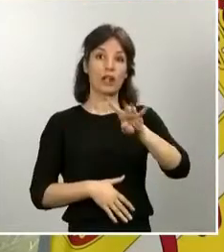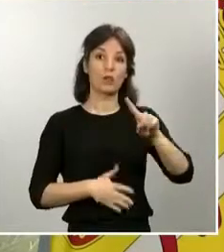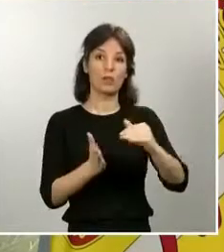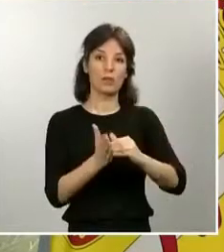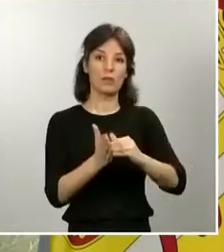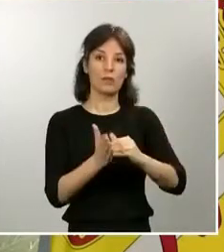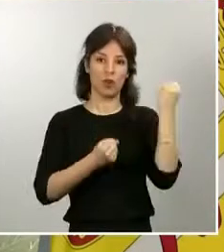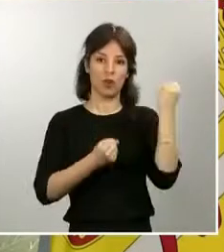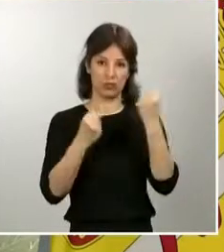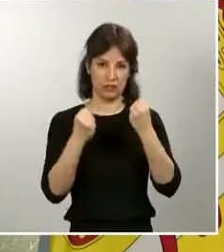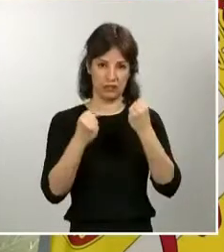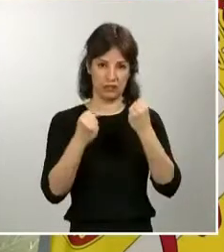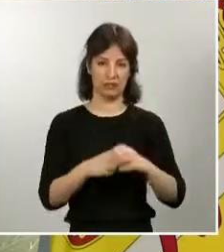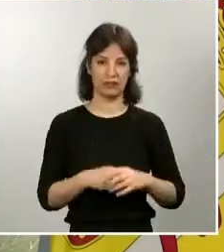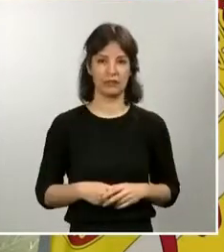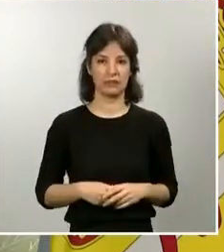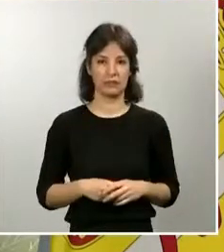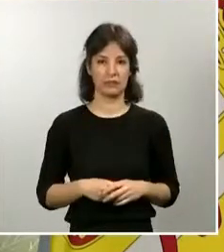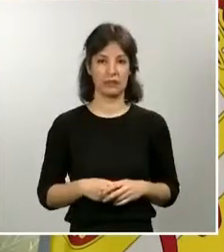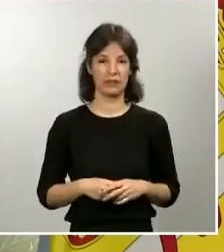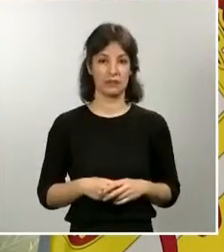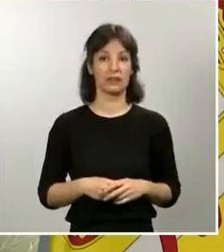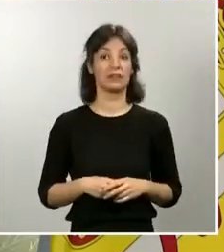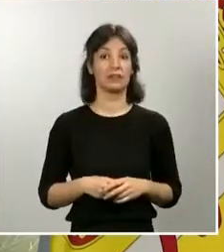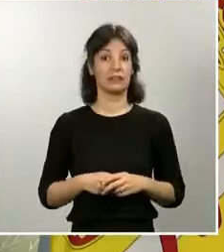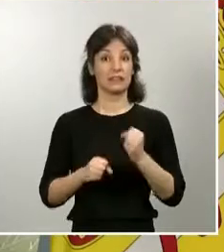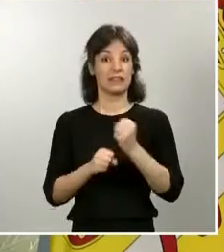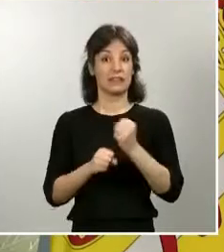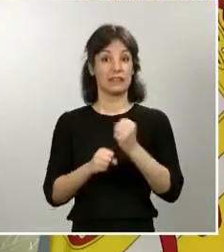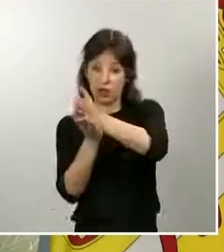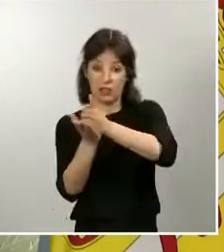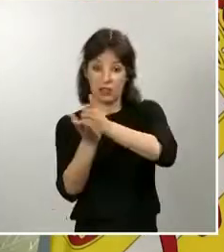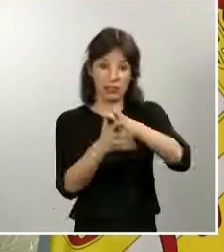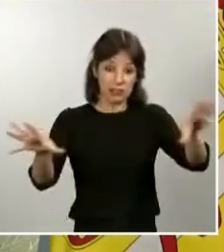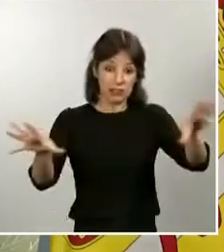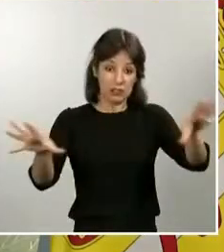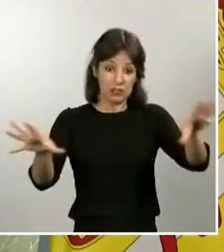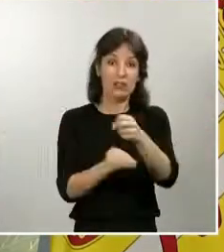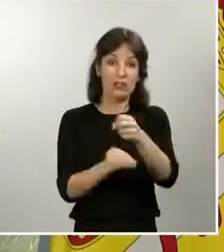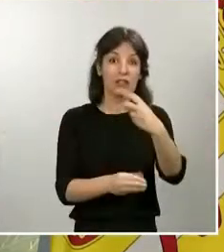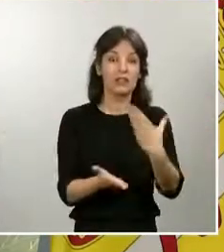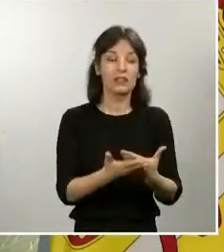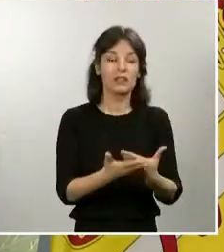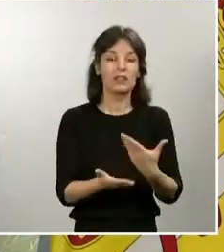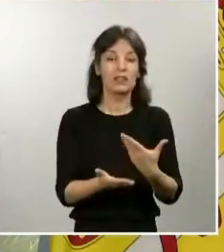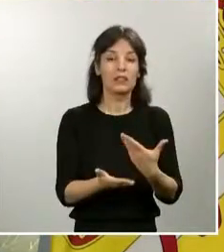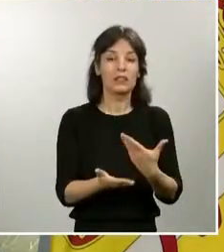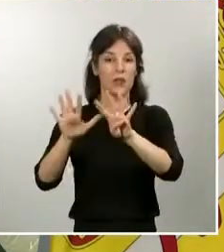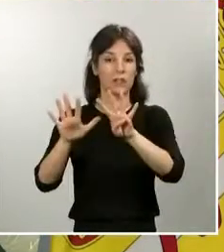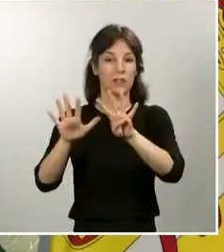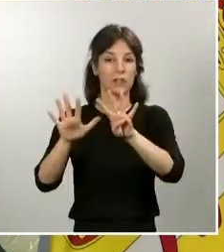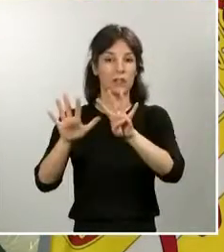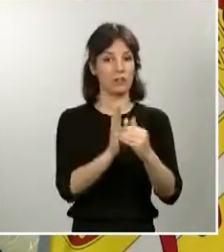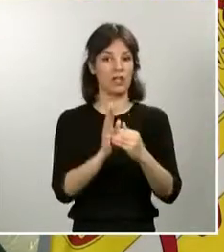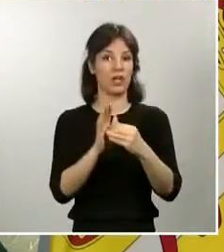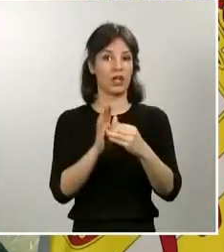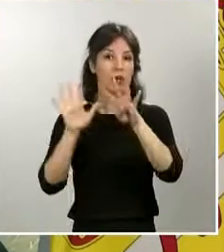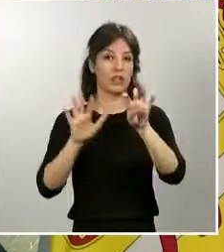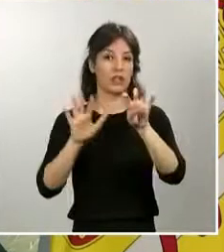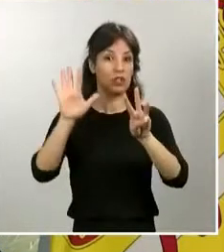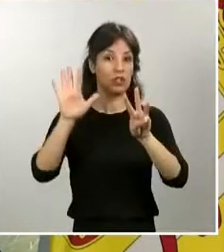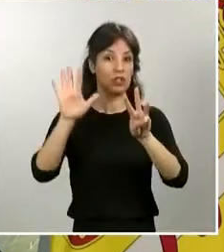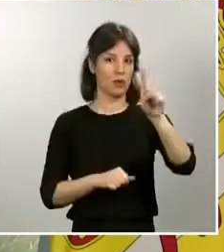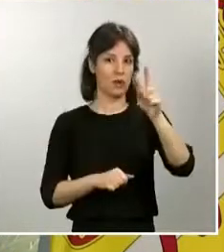Como resultado de todas estas actuaciones, se han tramitado 99.981 denuncias y se ha